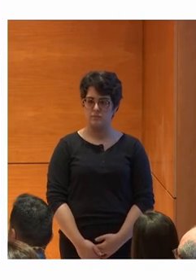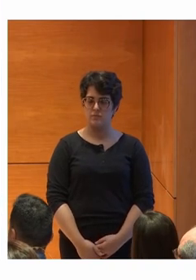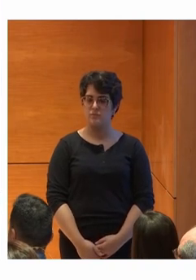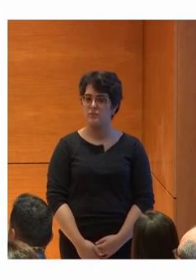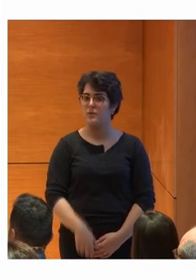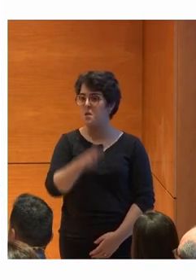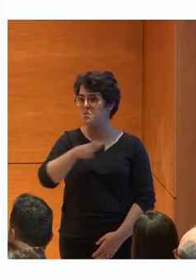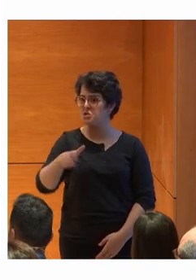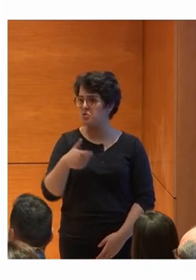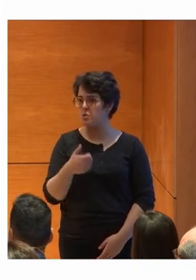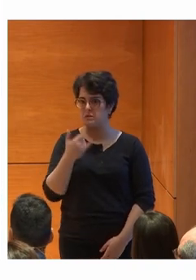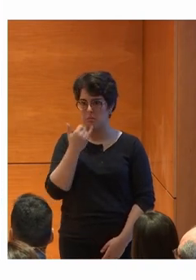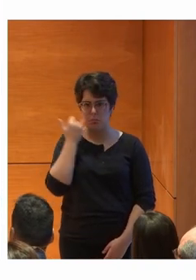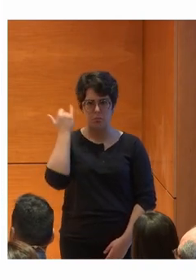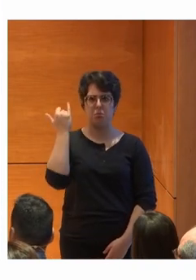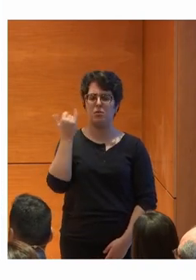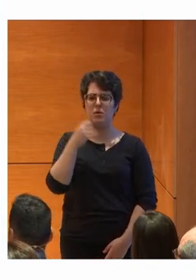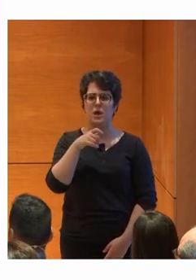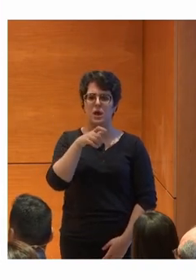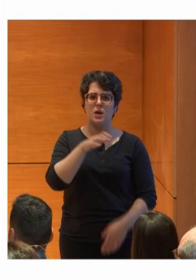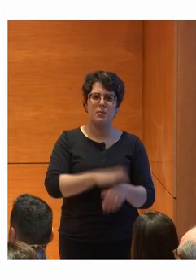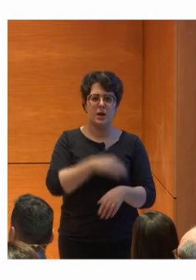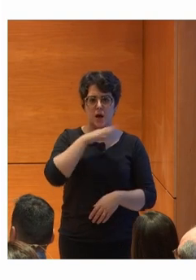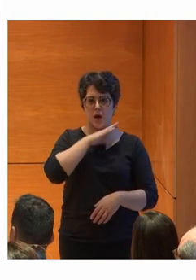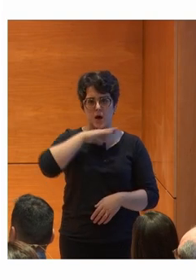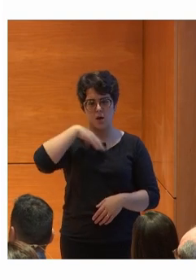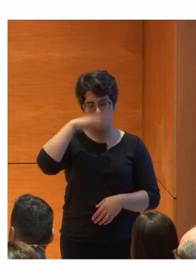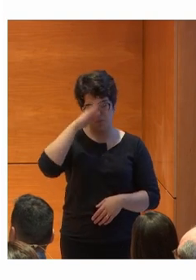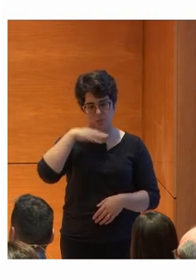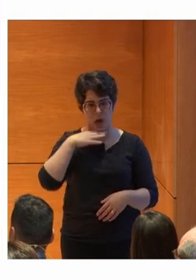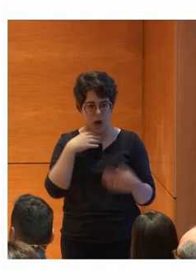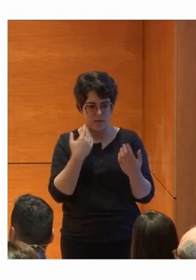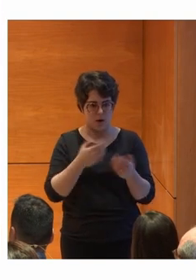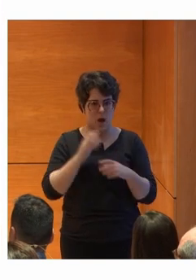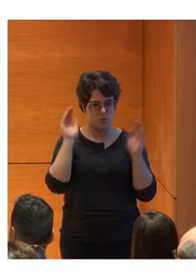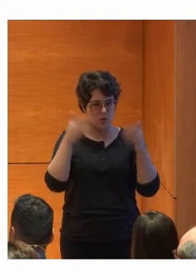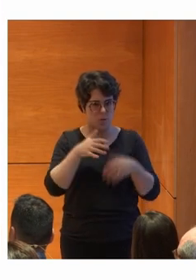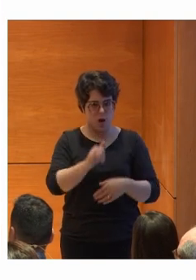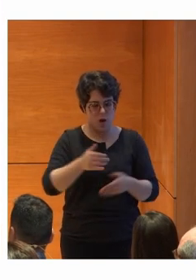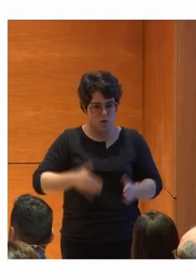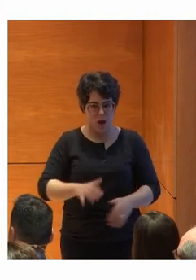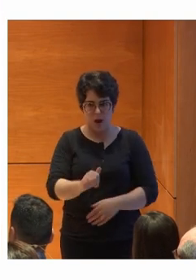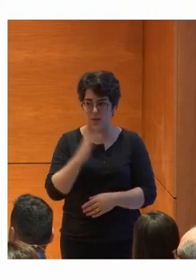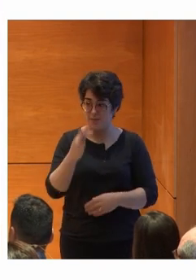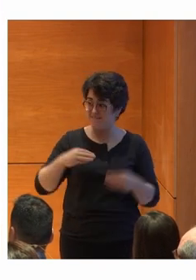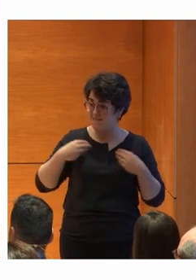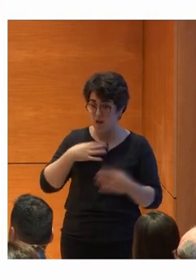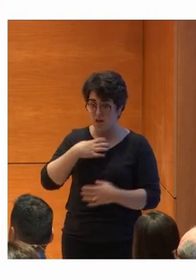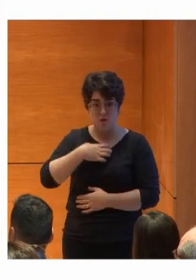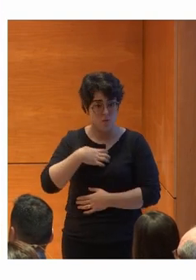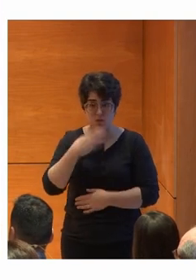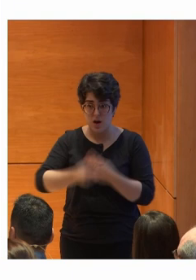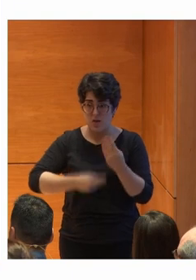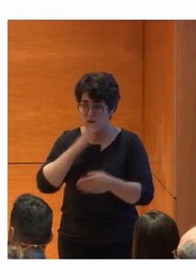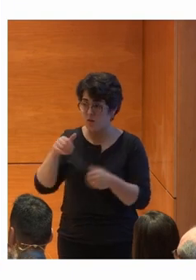La gente no se imagina lo difícil que es para una madre tener un niño con autismo y que quiera disfrutar y no pueda hacerlo porque los